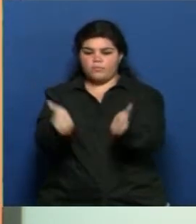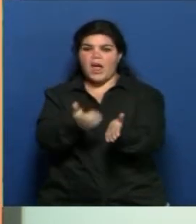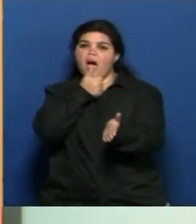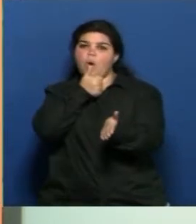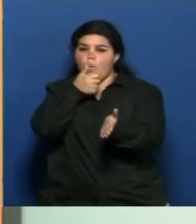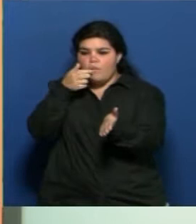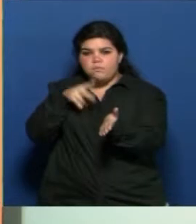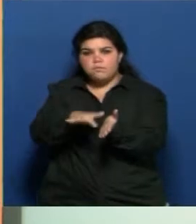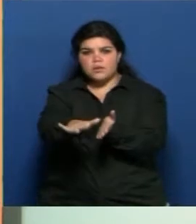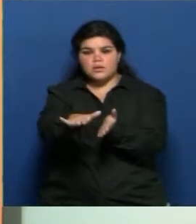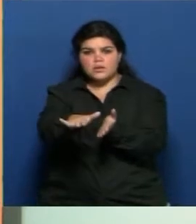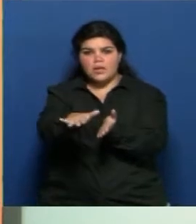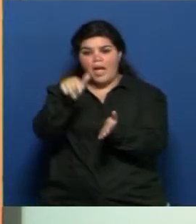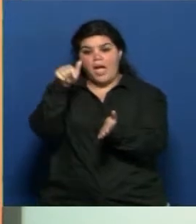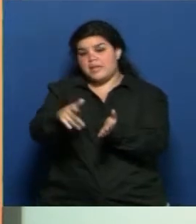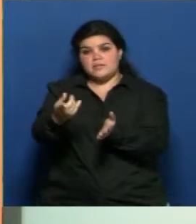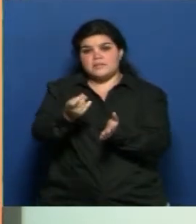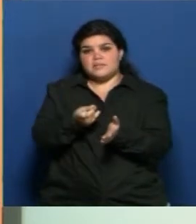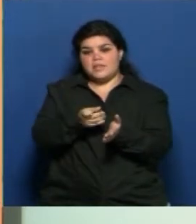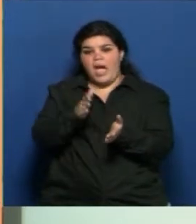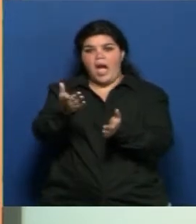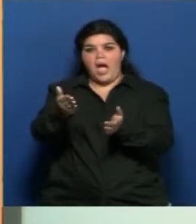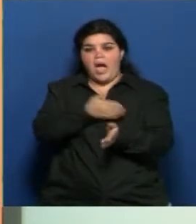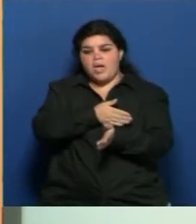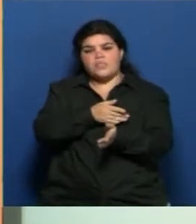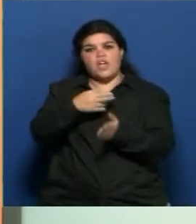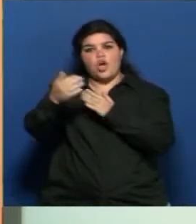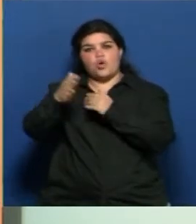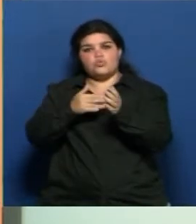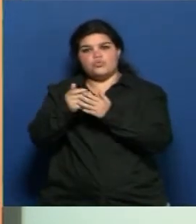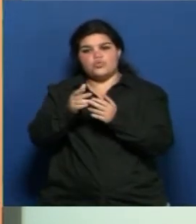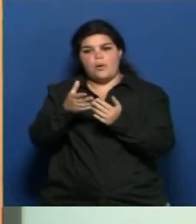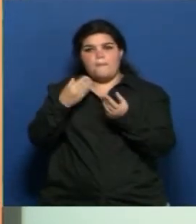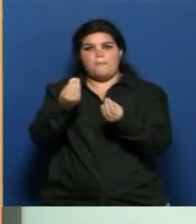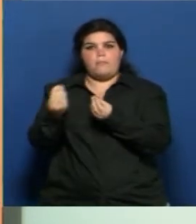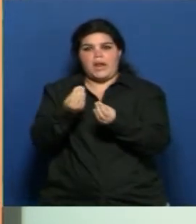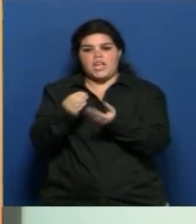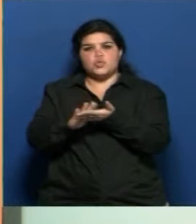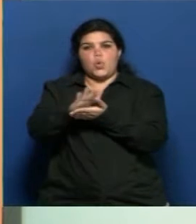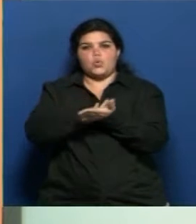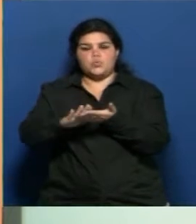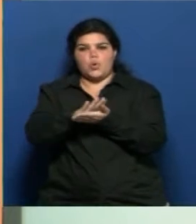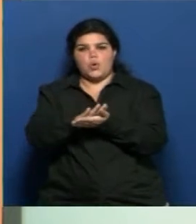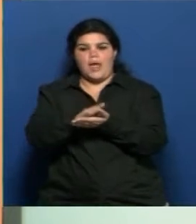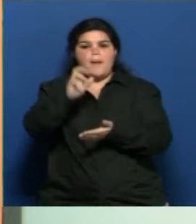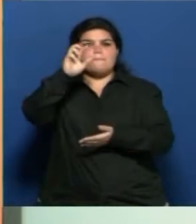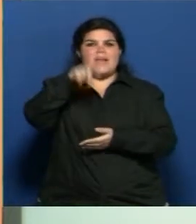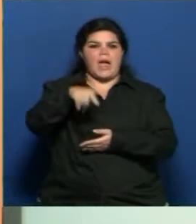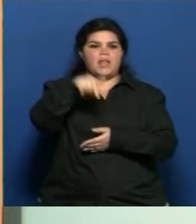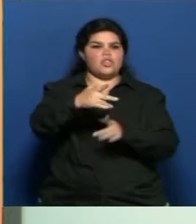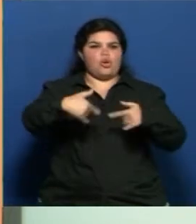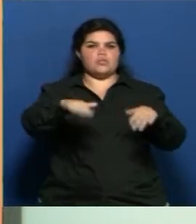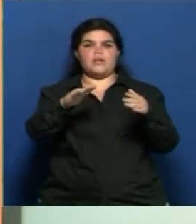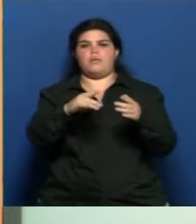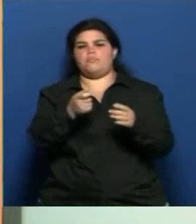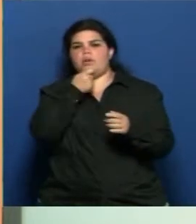para poder impedirlo. No significa que el plan vaya a borrar lo que existe, porque lo que existe ya está.